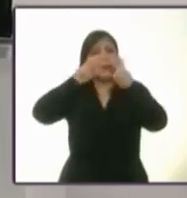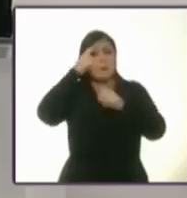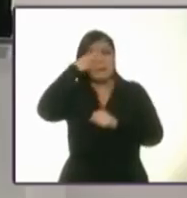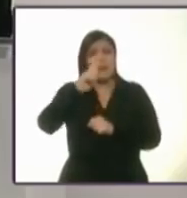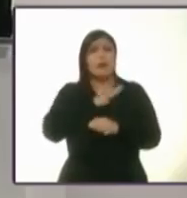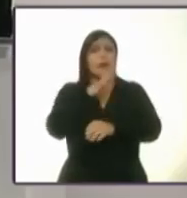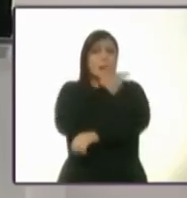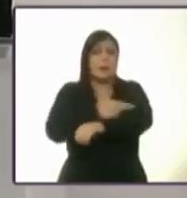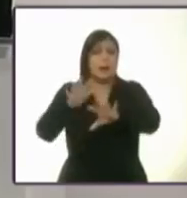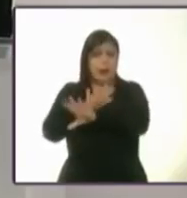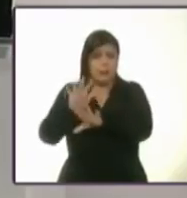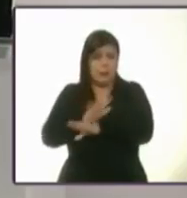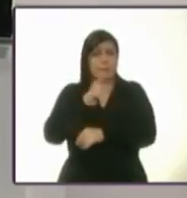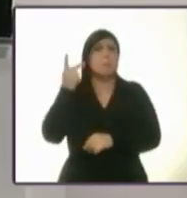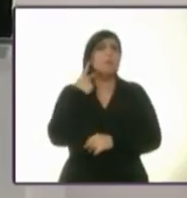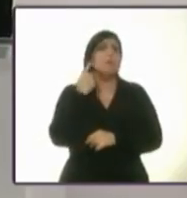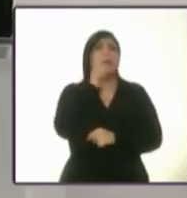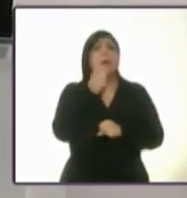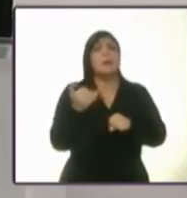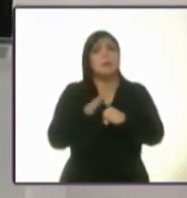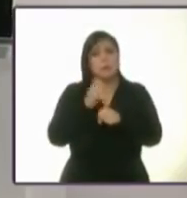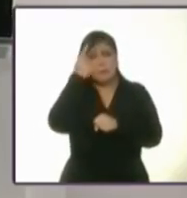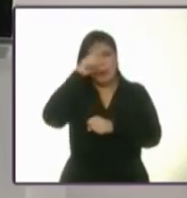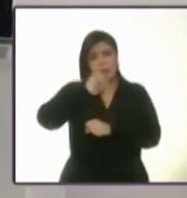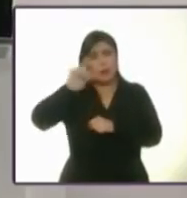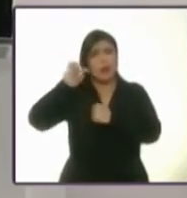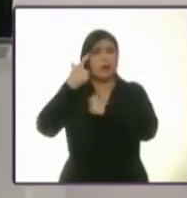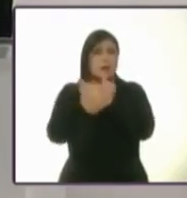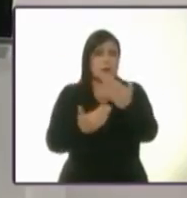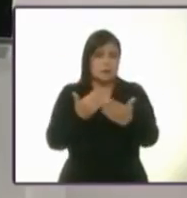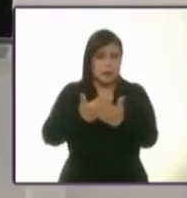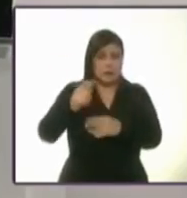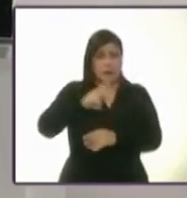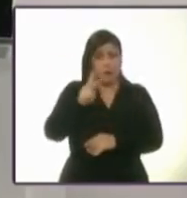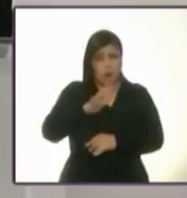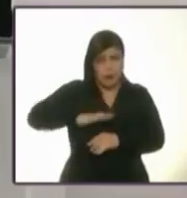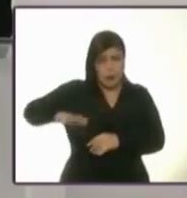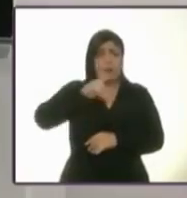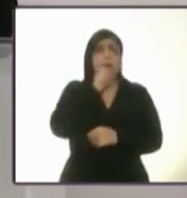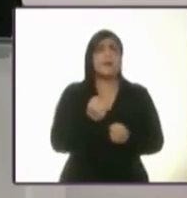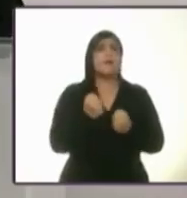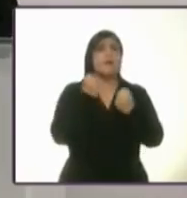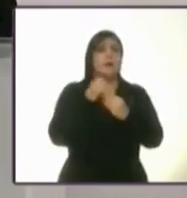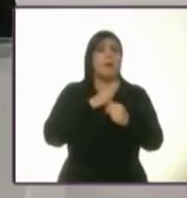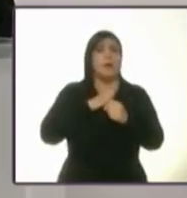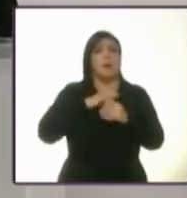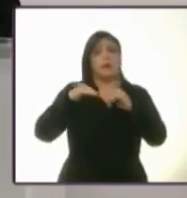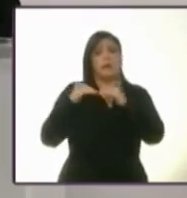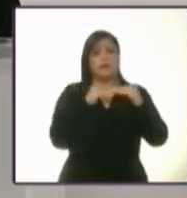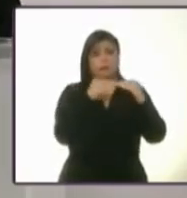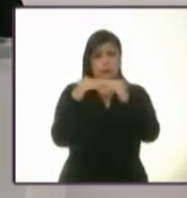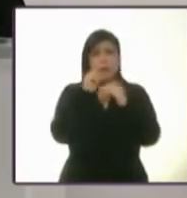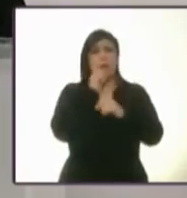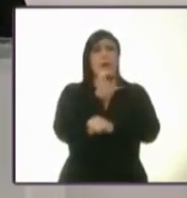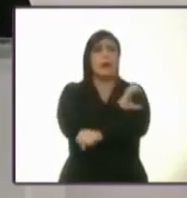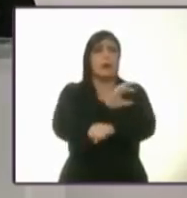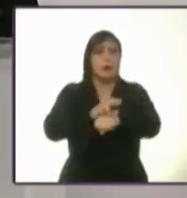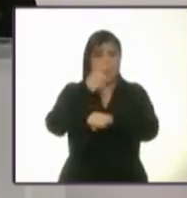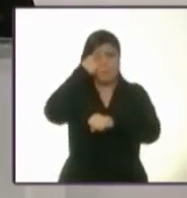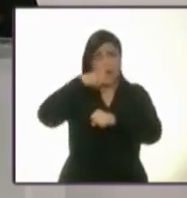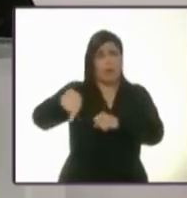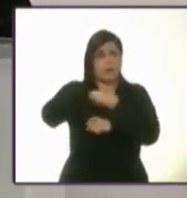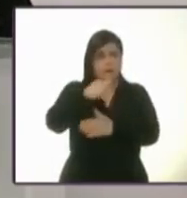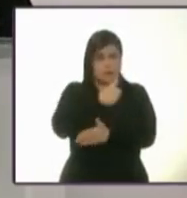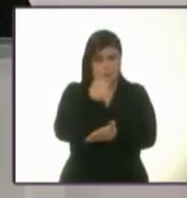administrativa, profesionalización del servicio público, fortalecimiento de la democracia y coordinación metropolita.